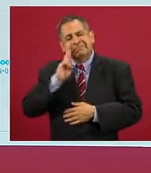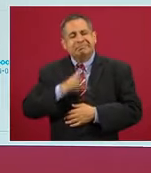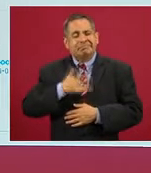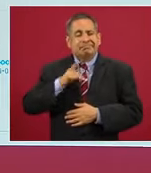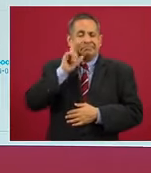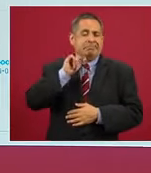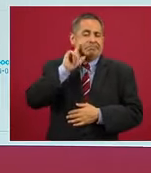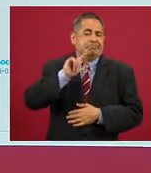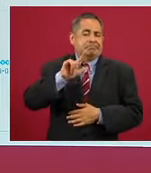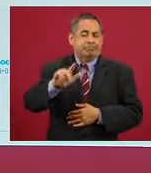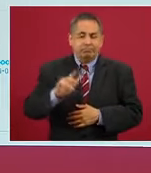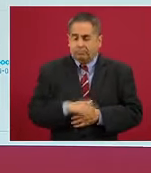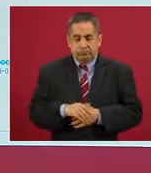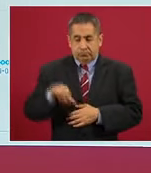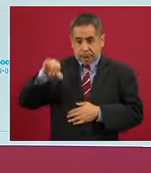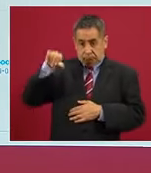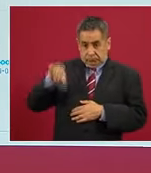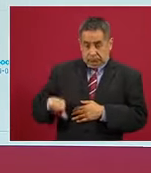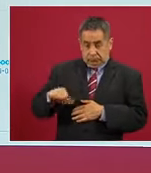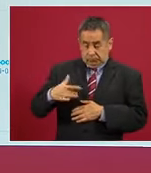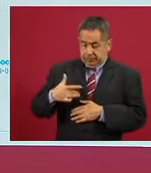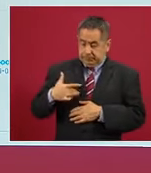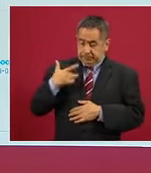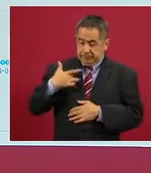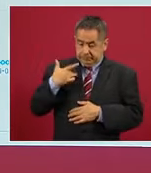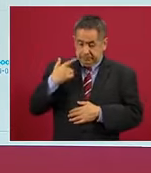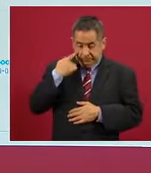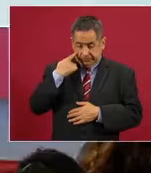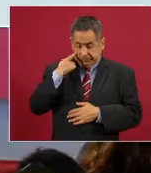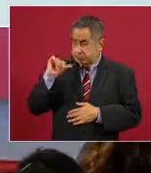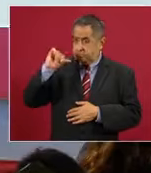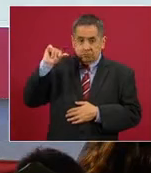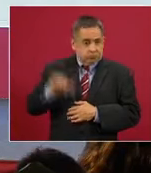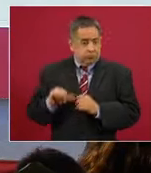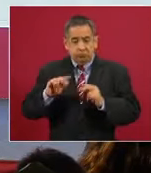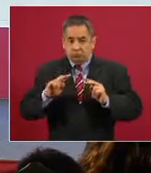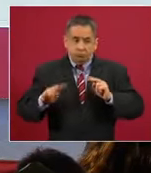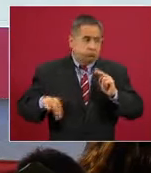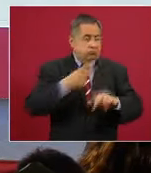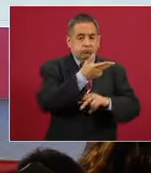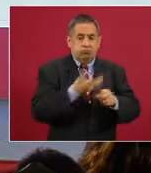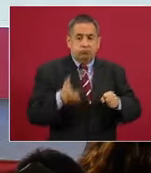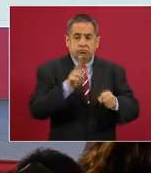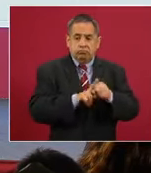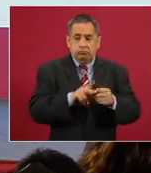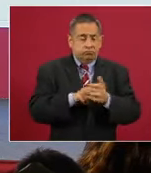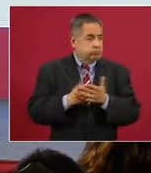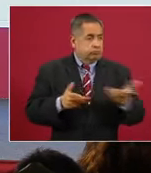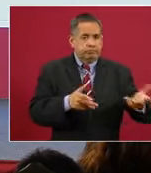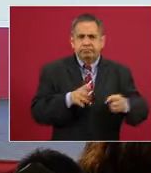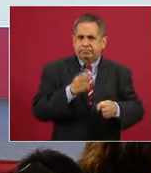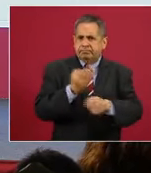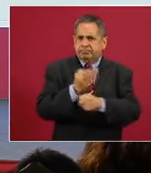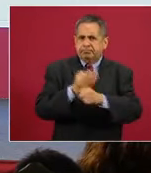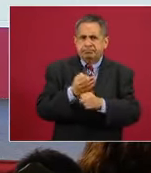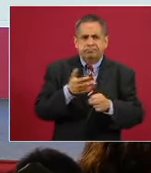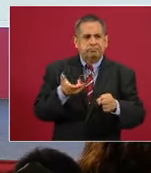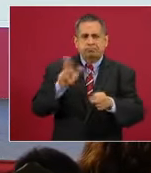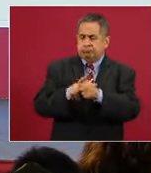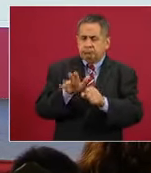se espere es, si hoy tiene los síntomas, en la menor oportunidad vaya al hospital. Como hemos mostrado, los hospitales están